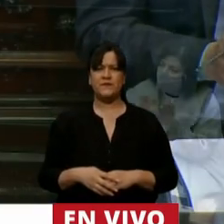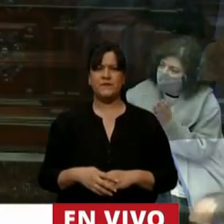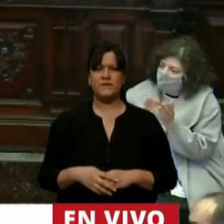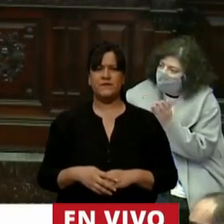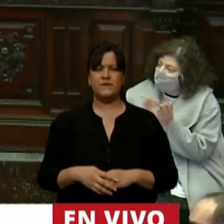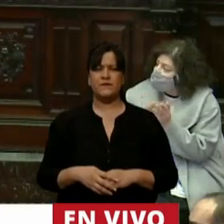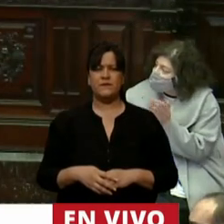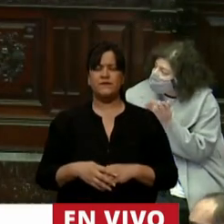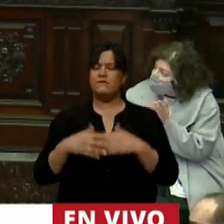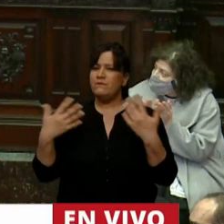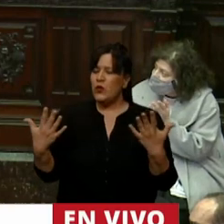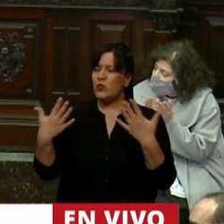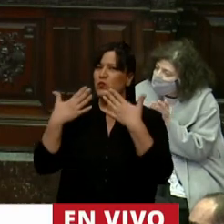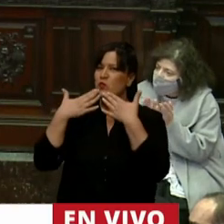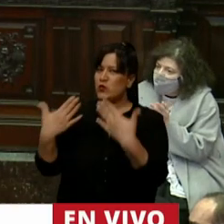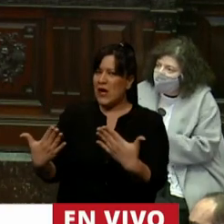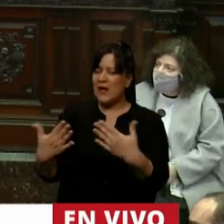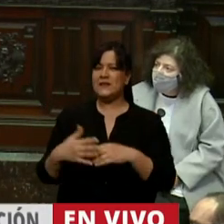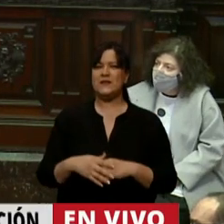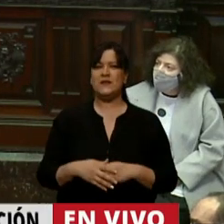bueno muchísimas gracias